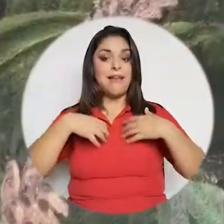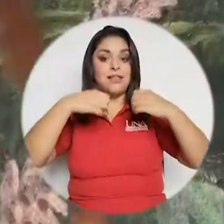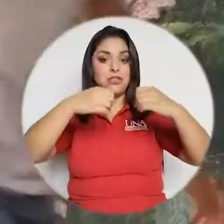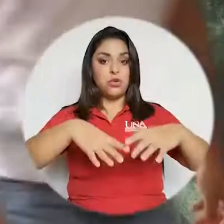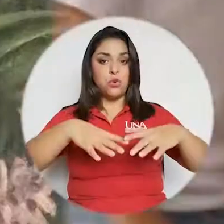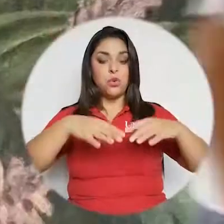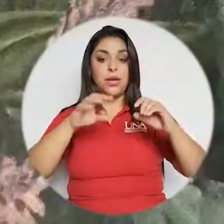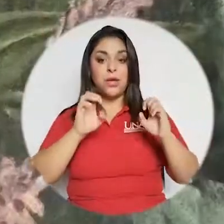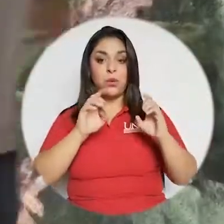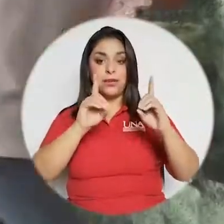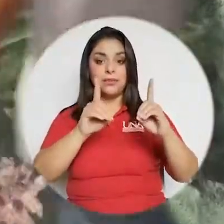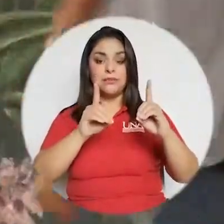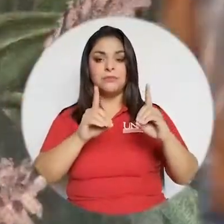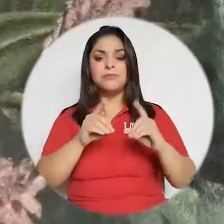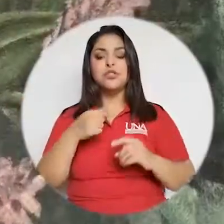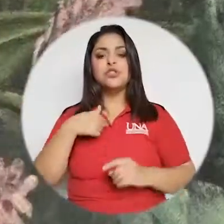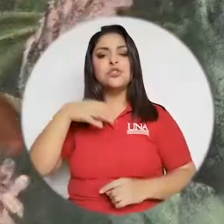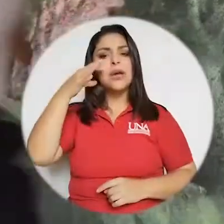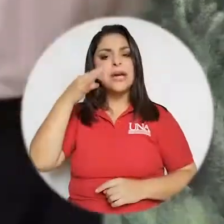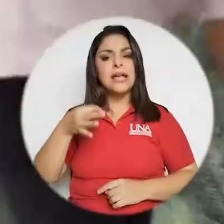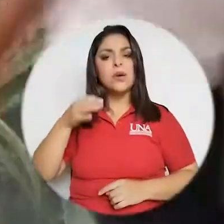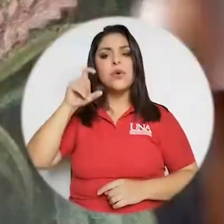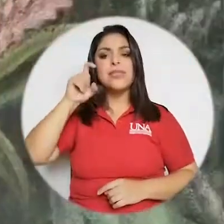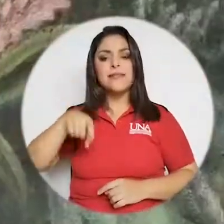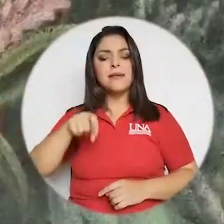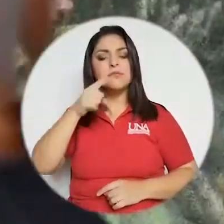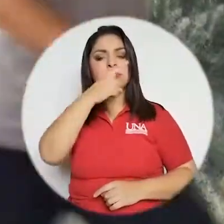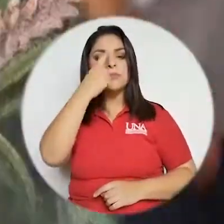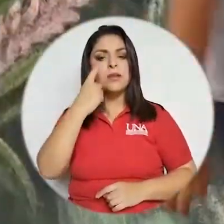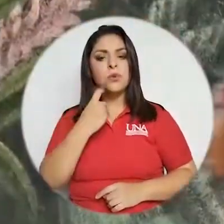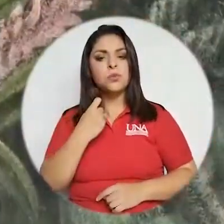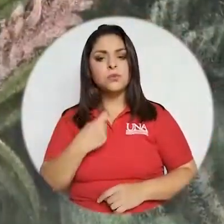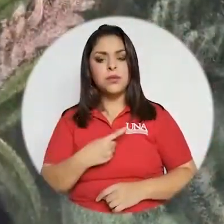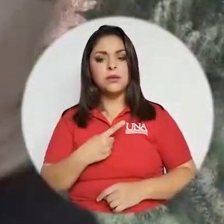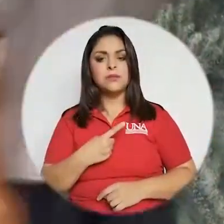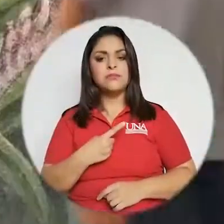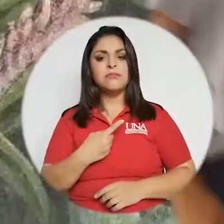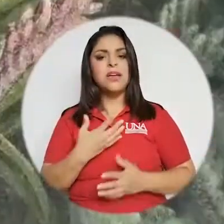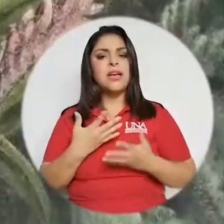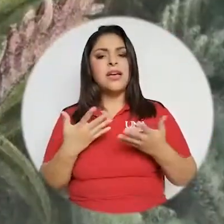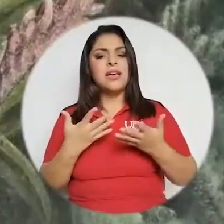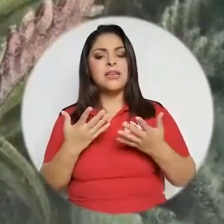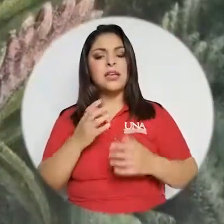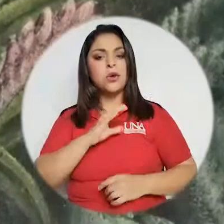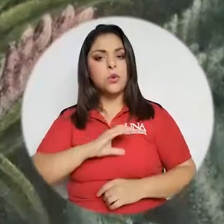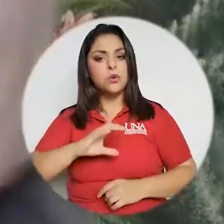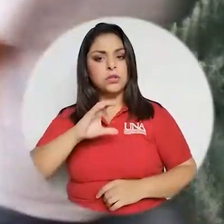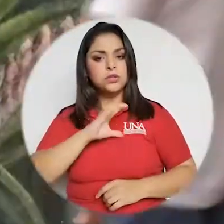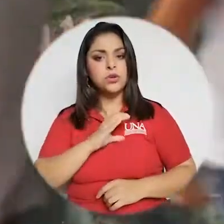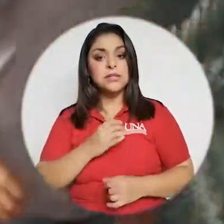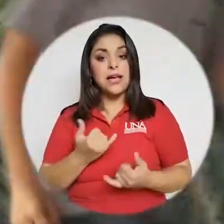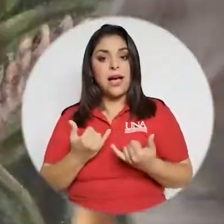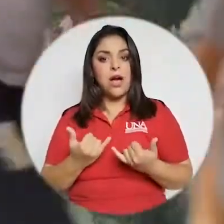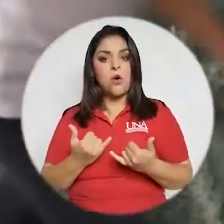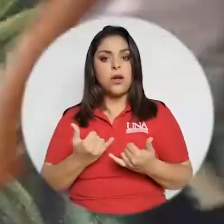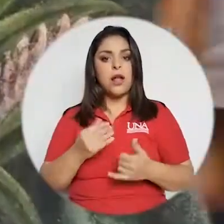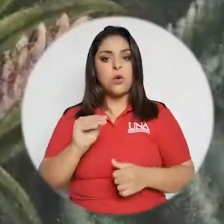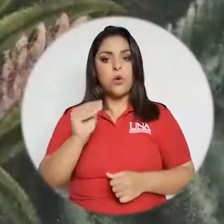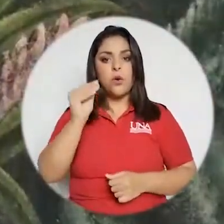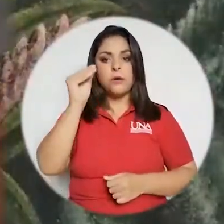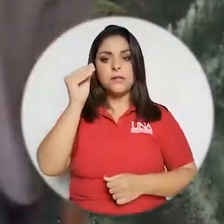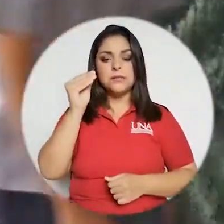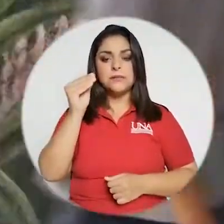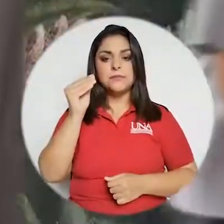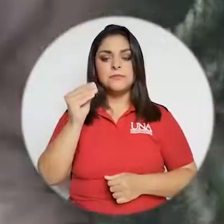Pero con respecto al tema del abandono educativo, me parece que tenemos que preguntarnos en qué